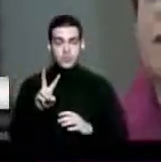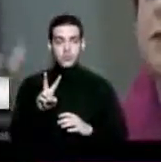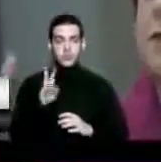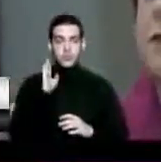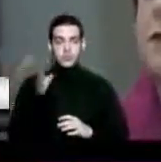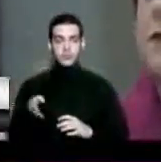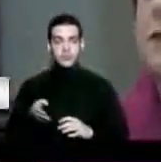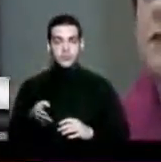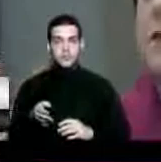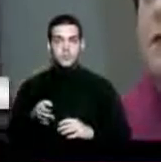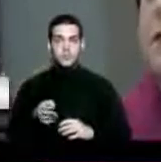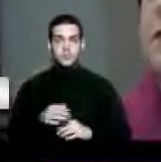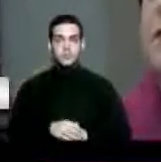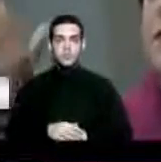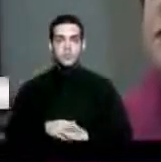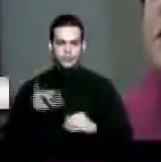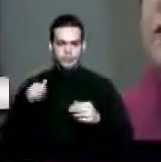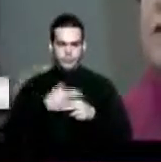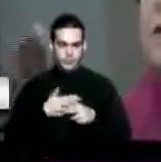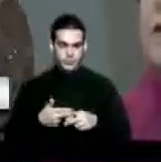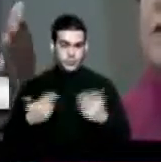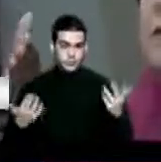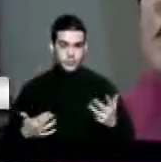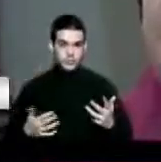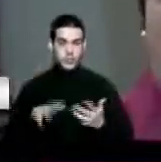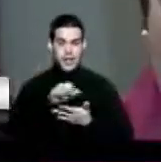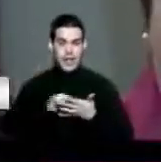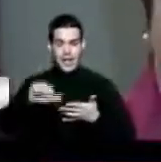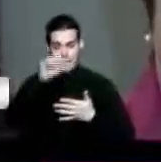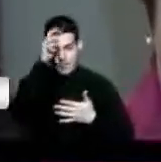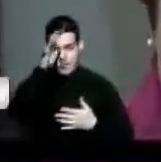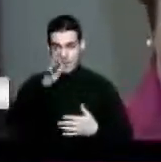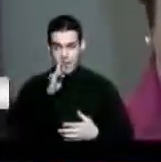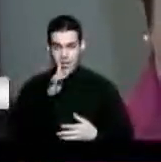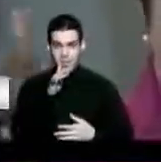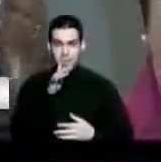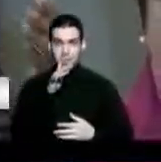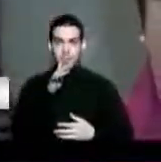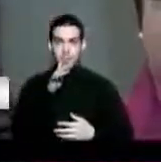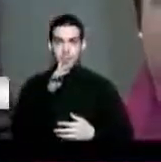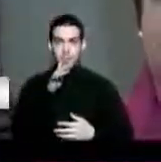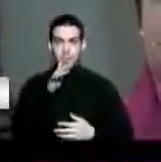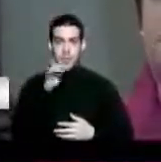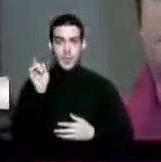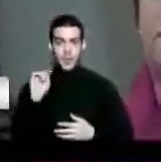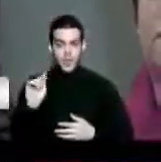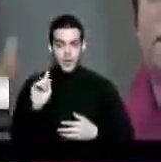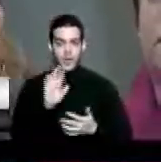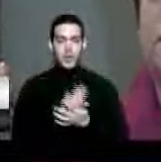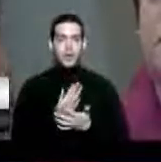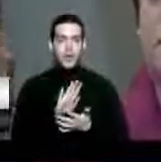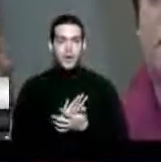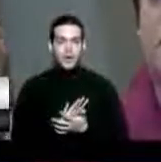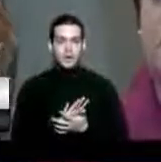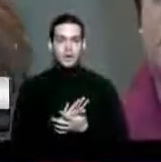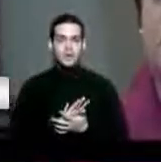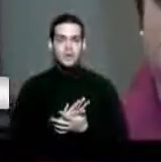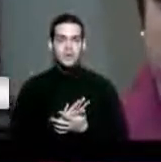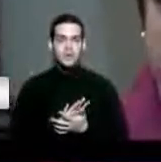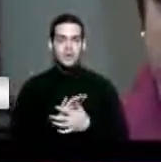se va a llamar, lo que se llama, ¿verdad? No, no ha empezado, pero se va. La Academia de Padres, que va a ser en las escuelas, en horarios